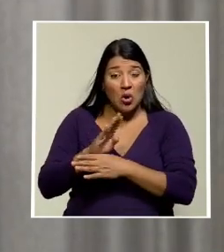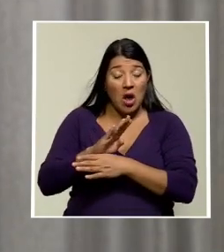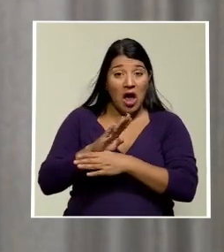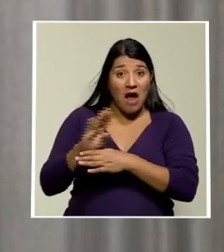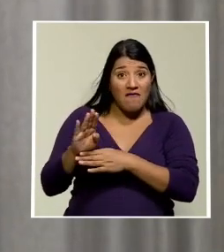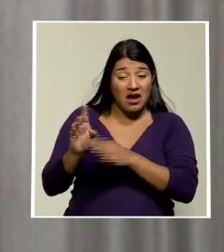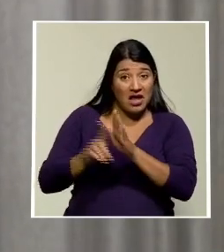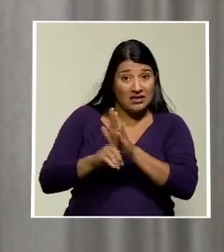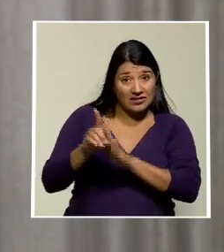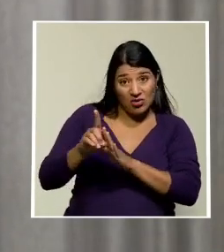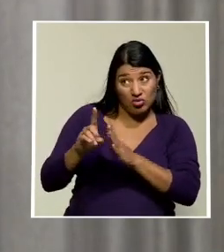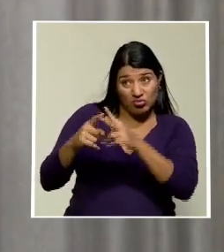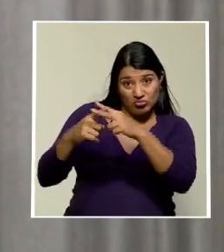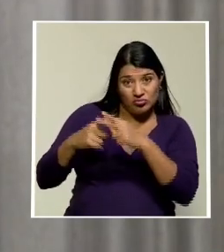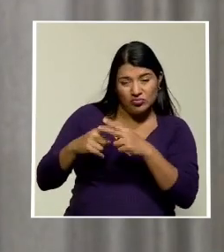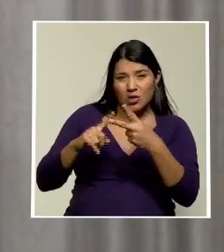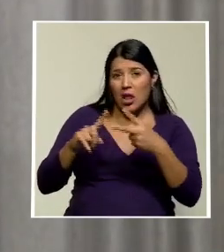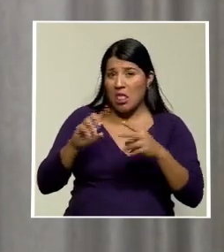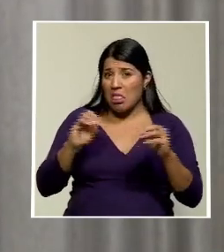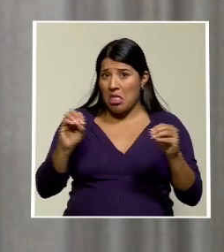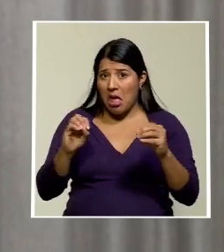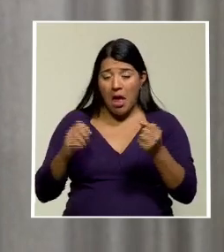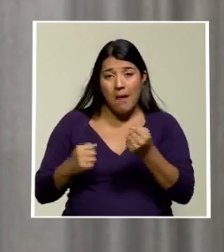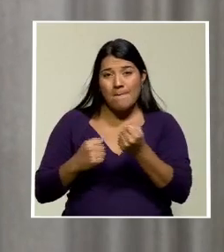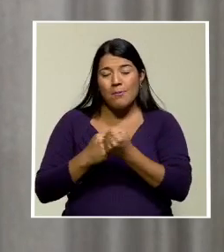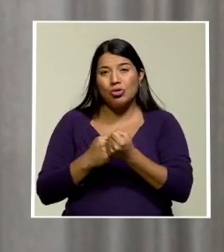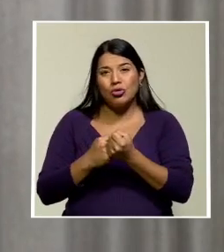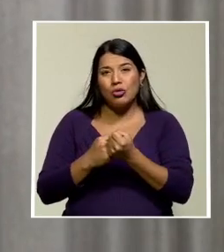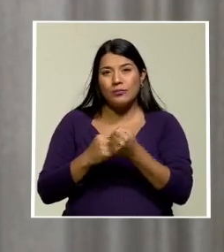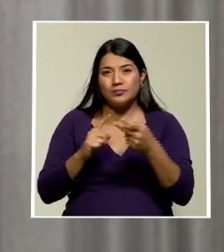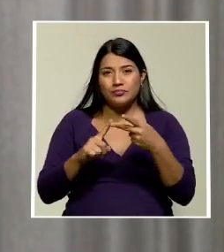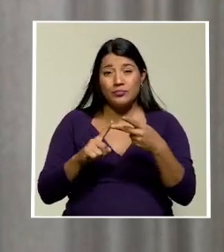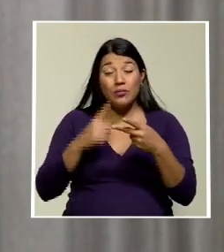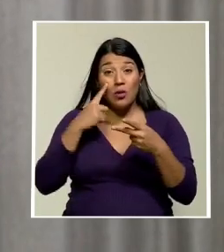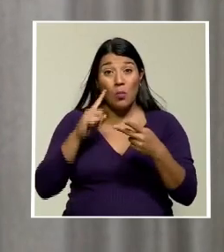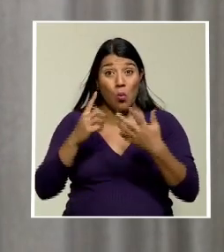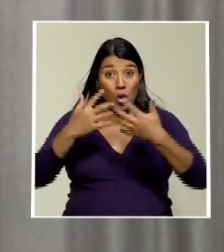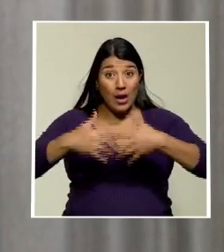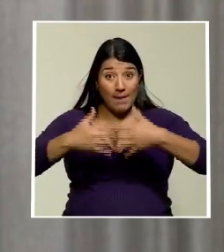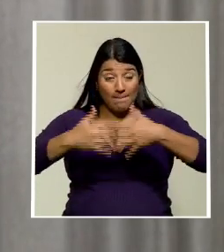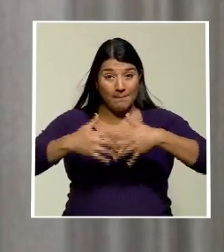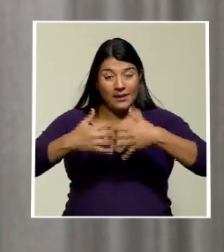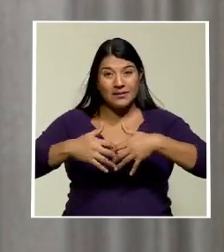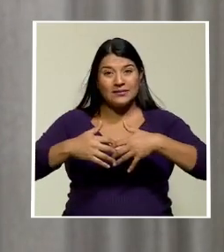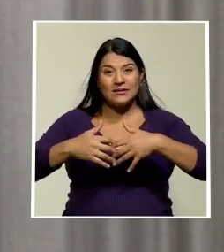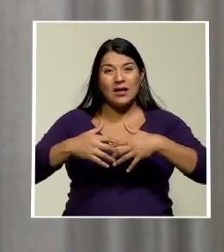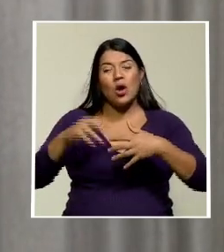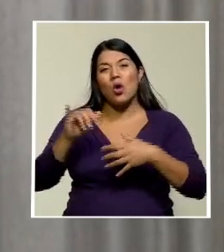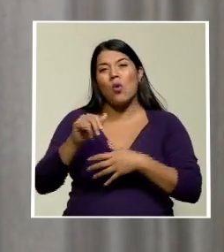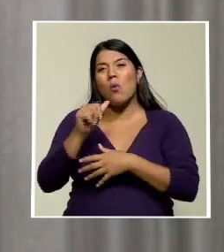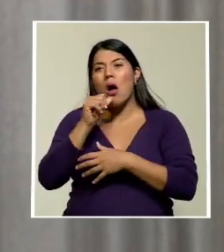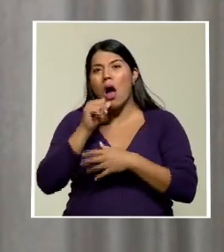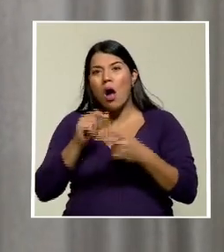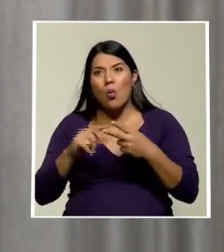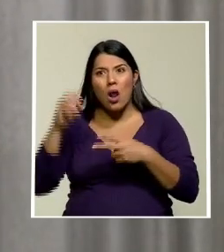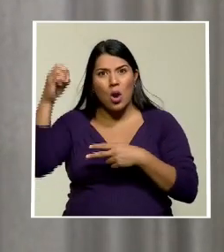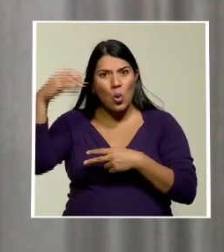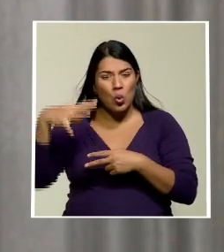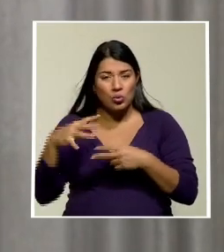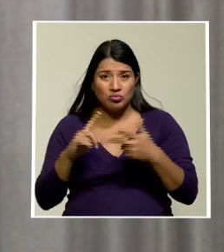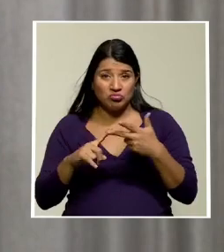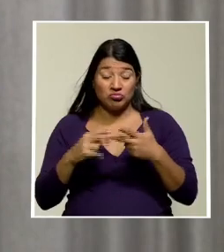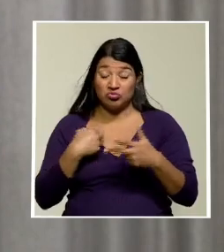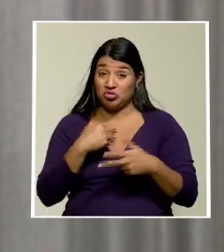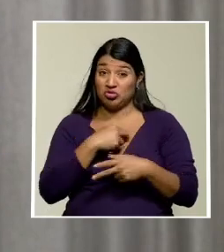No hemos tenido apoyo por parte de las empresas estatales como agua, electricidad. No